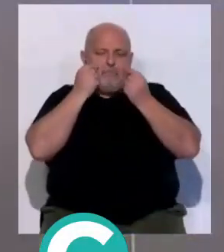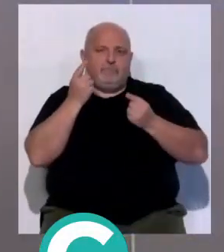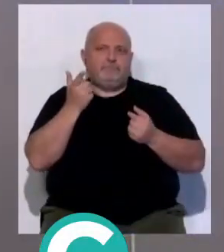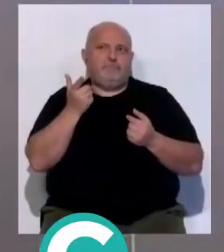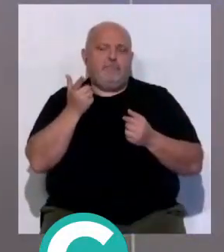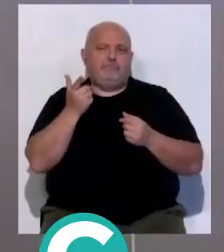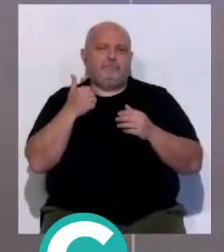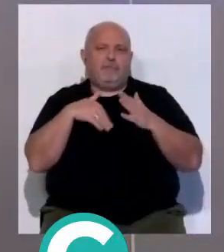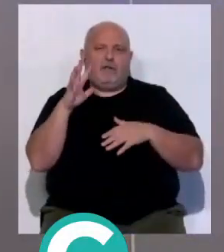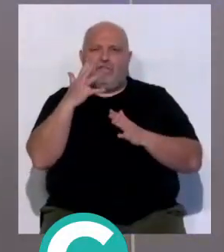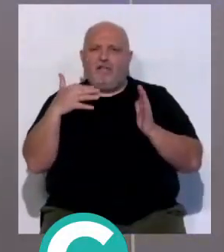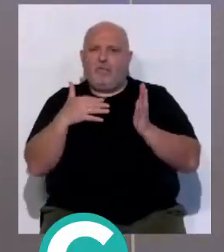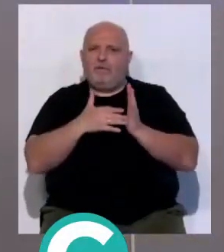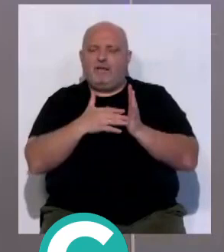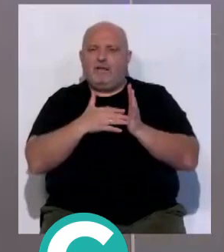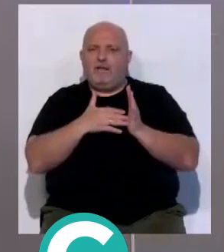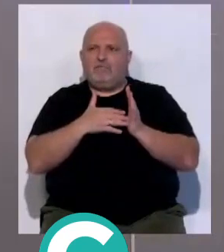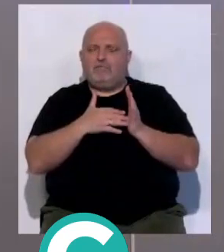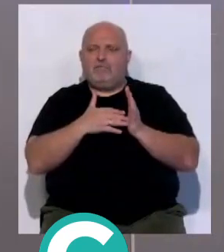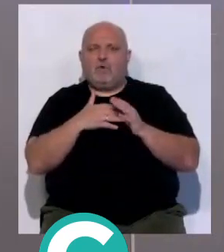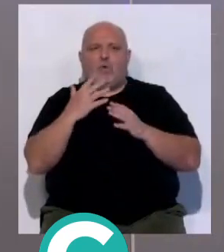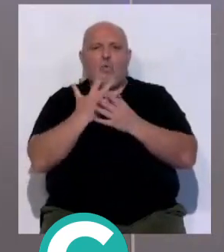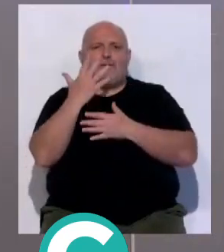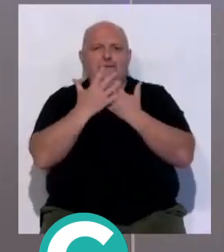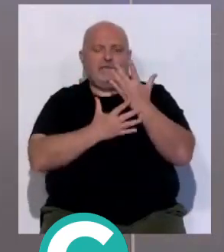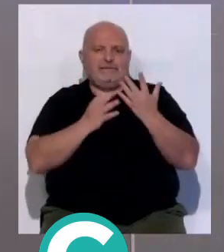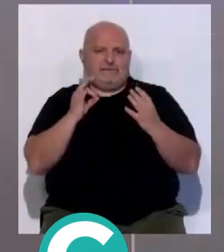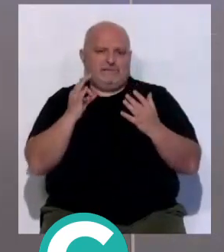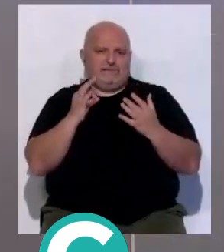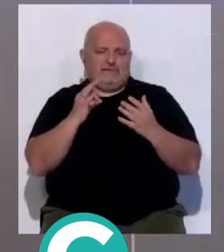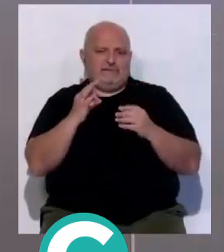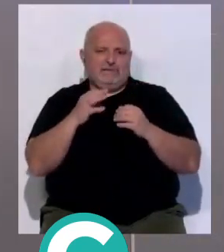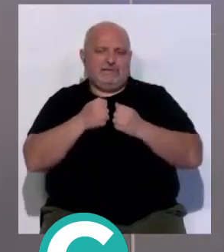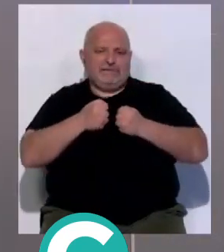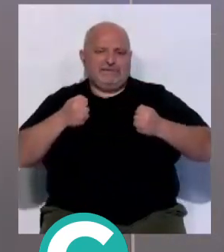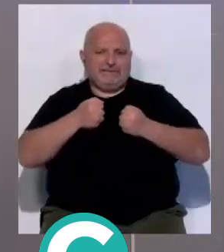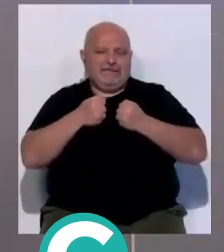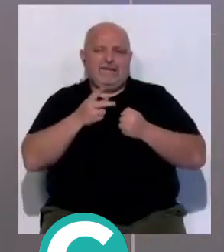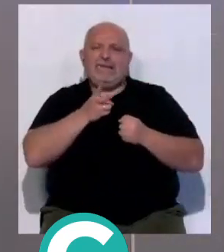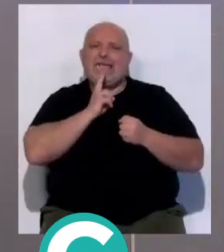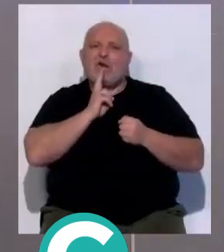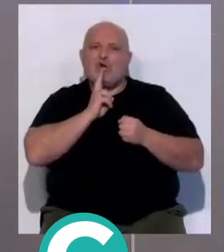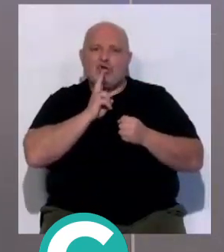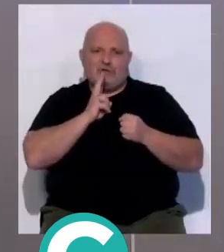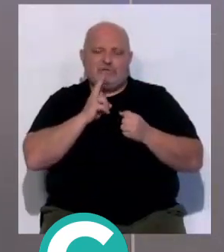más de 5.000 pares de guantes, son guantes de látex negro,